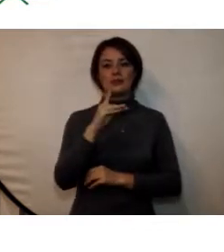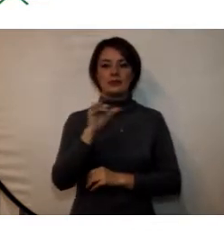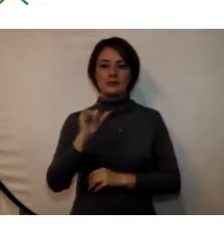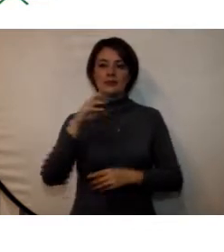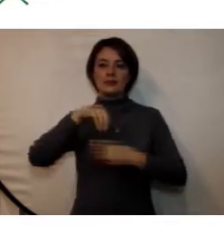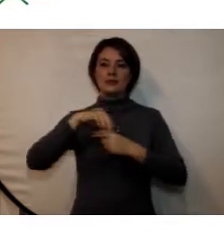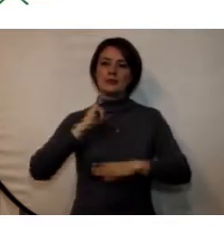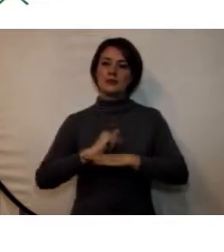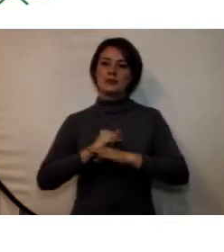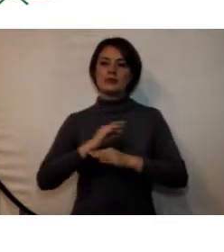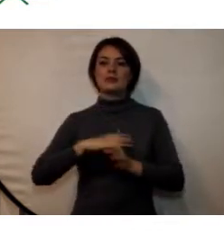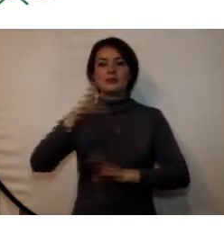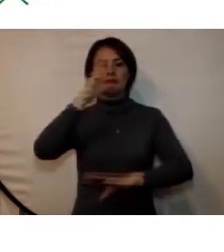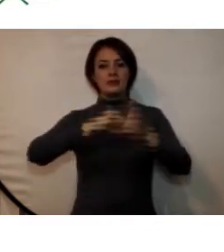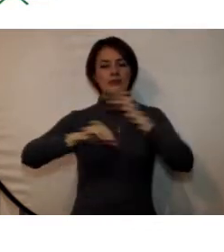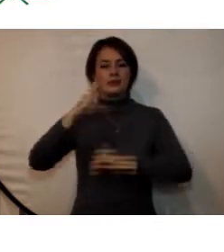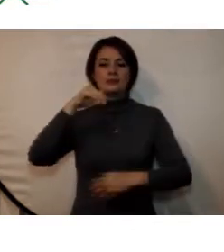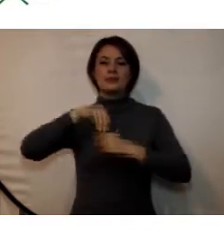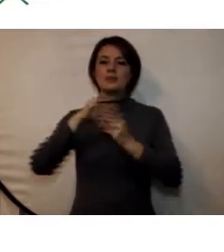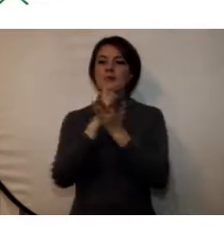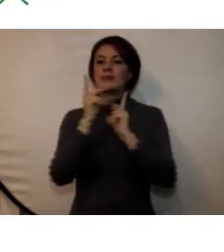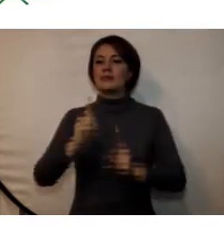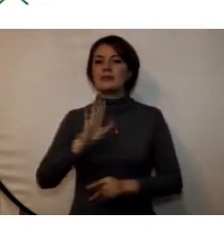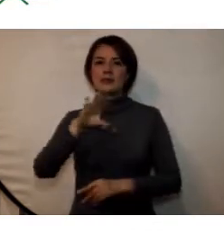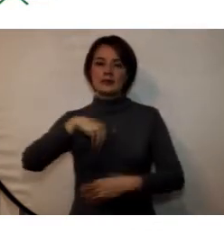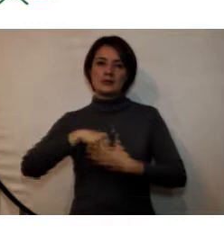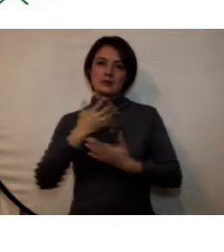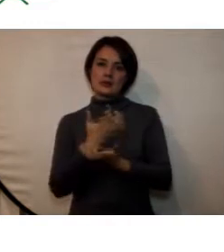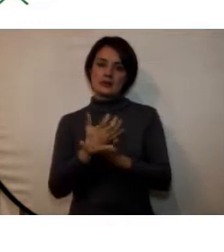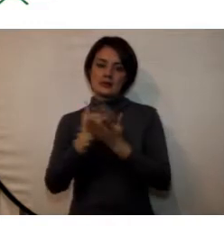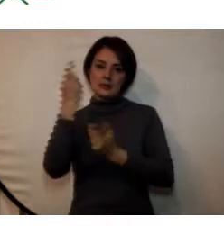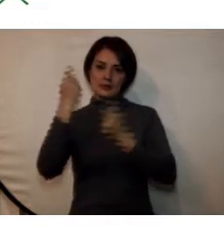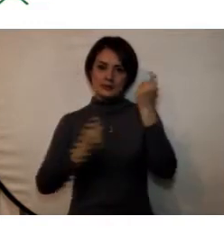interinstitucional sobre intención emprendedora de los estudiantes de ciencias económicas